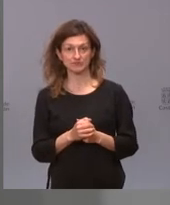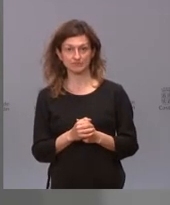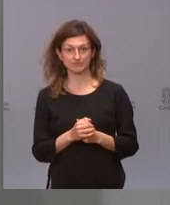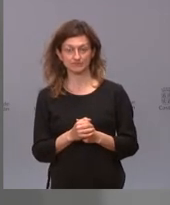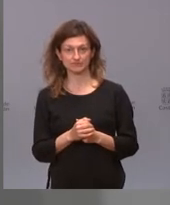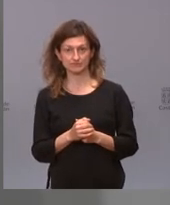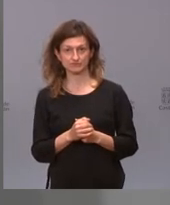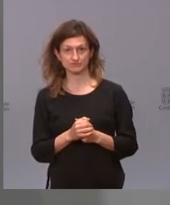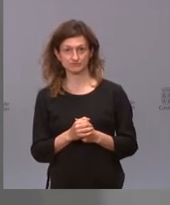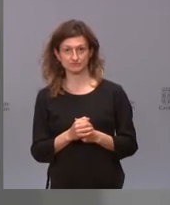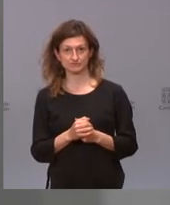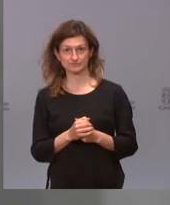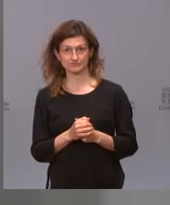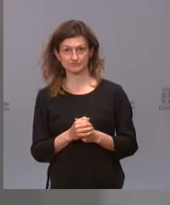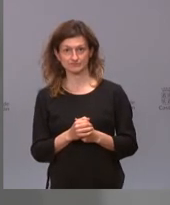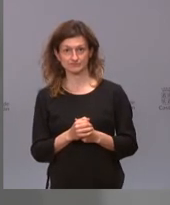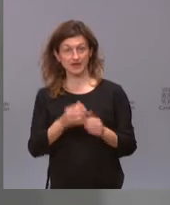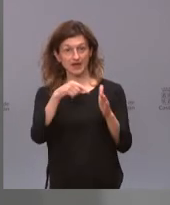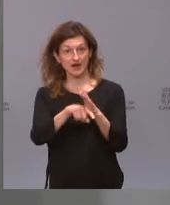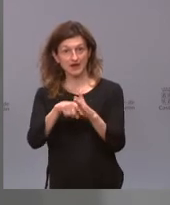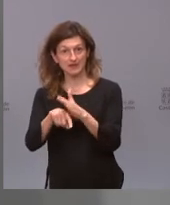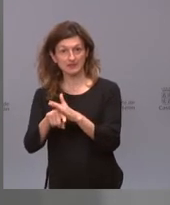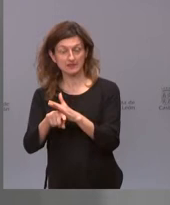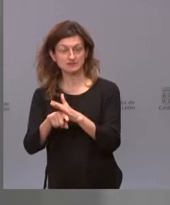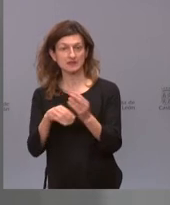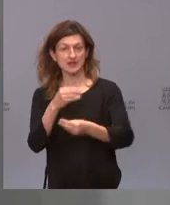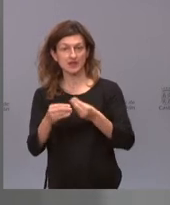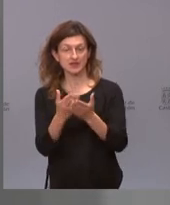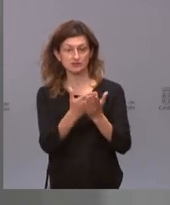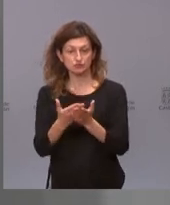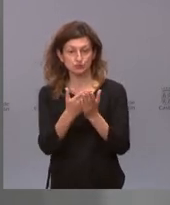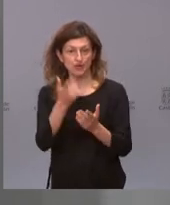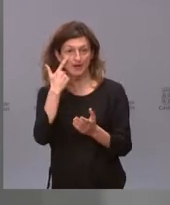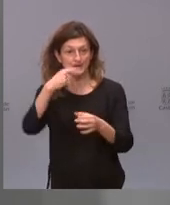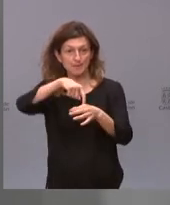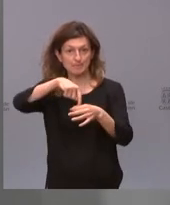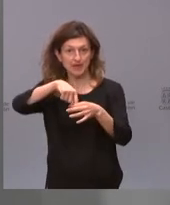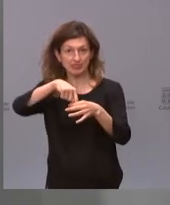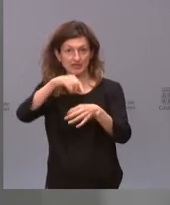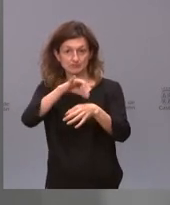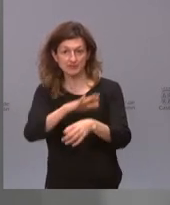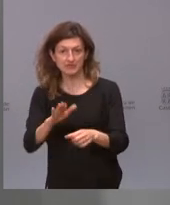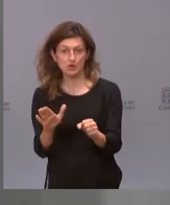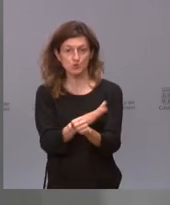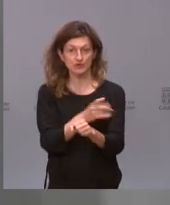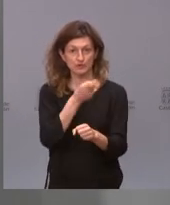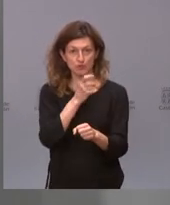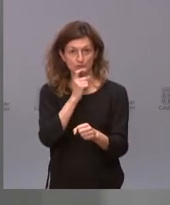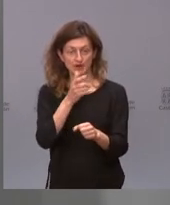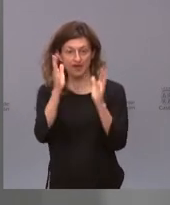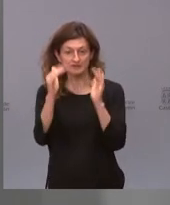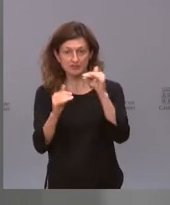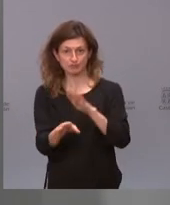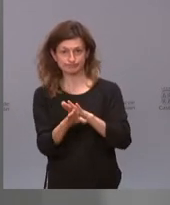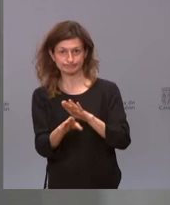haciendo los gerentes es estudiar el cómo cubrir estas plazas para seguir manteniendo la atención.